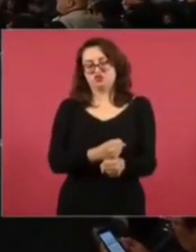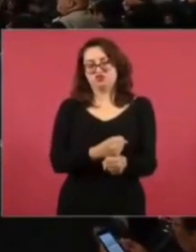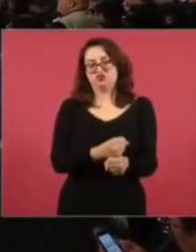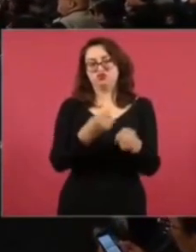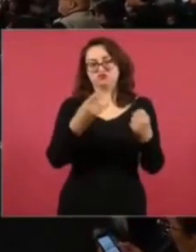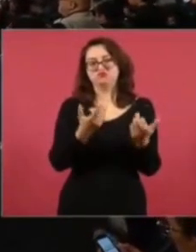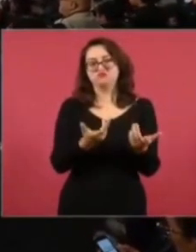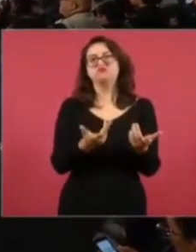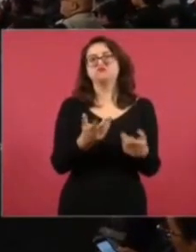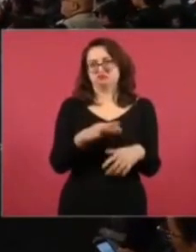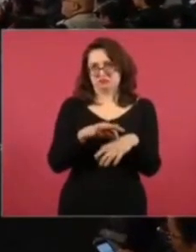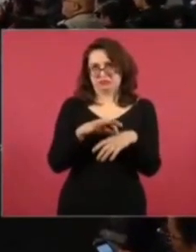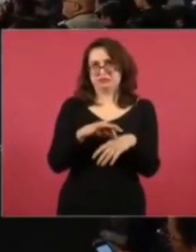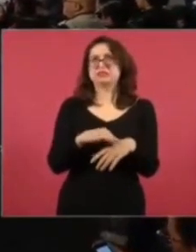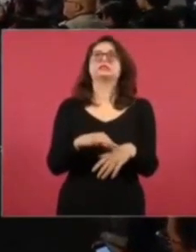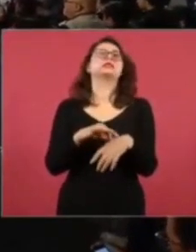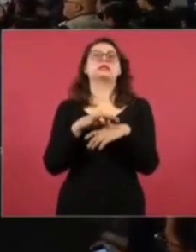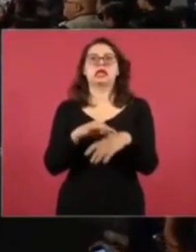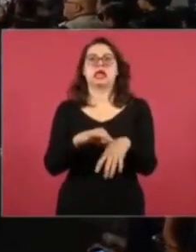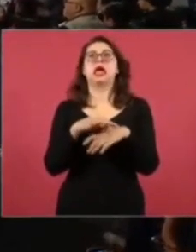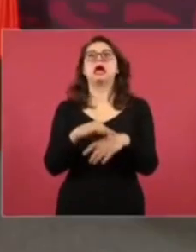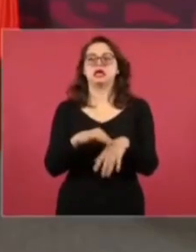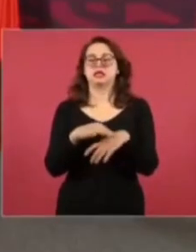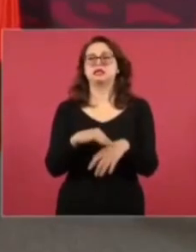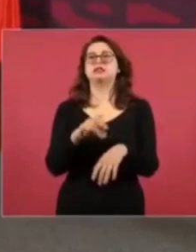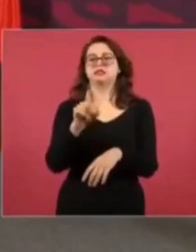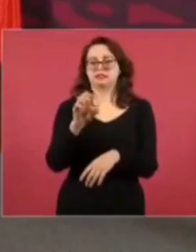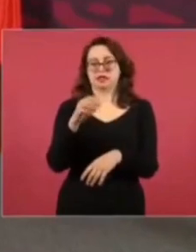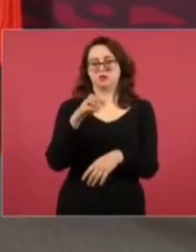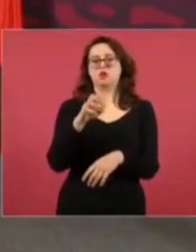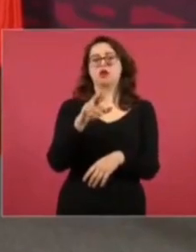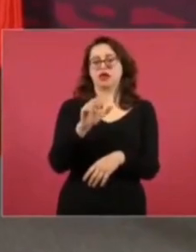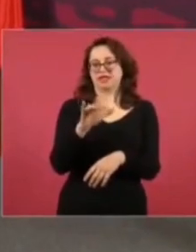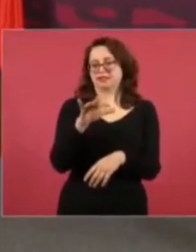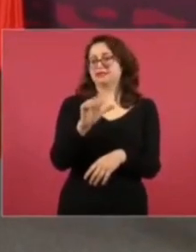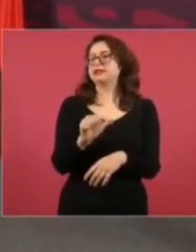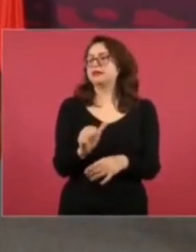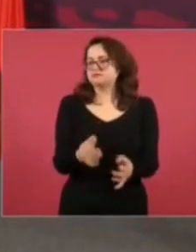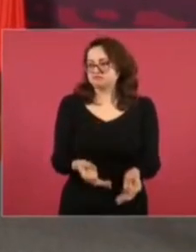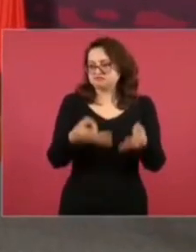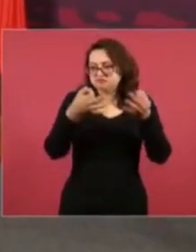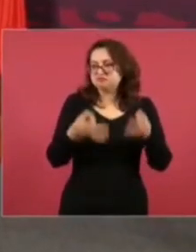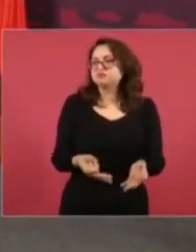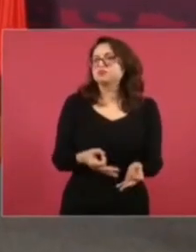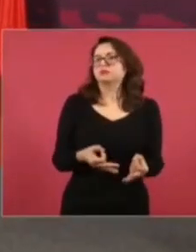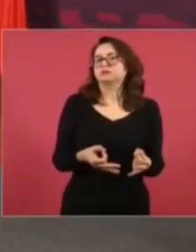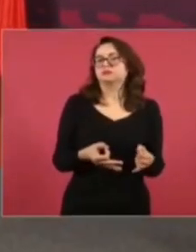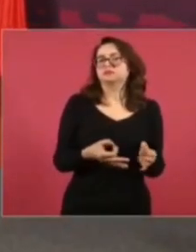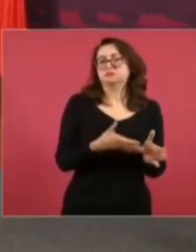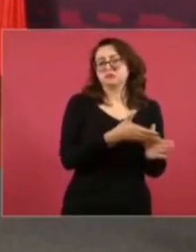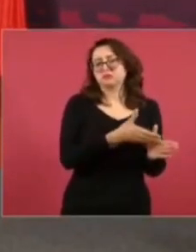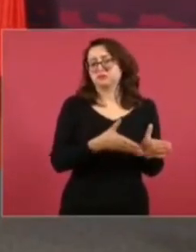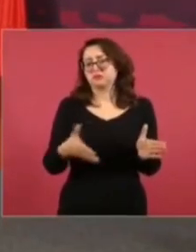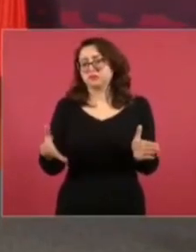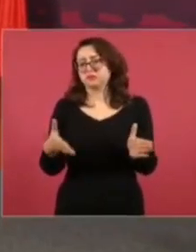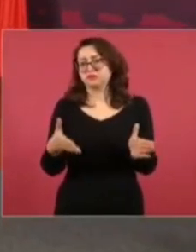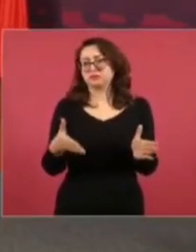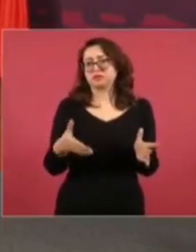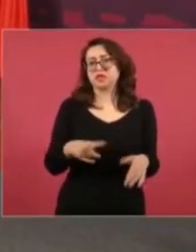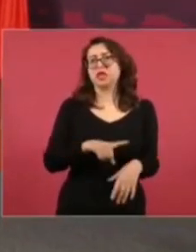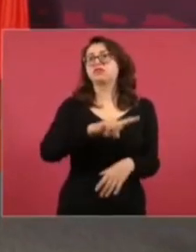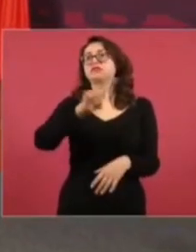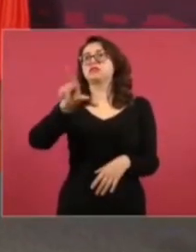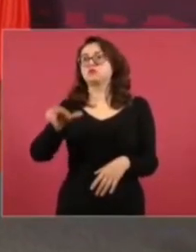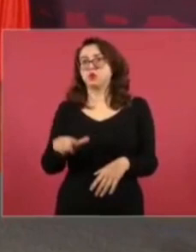desde luego en los tiempos del